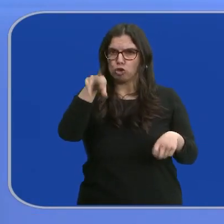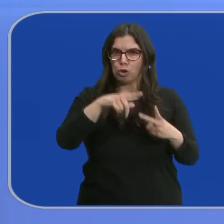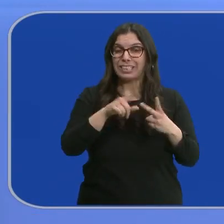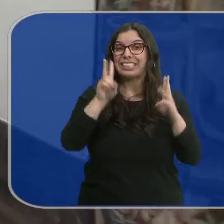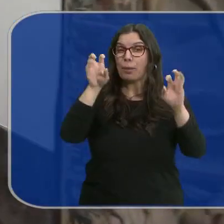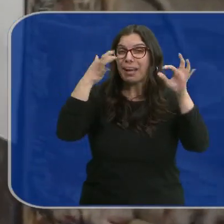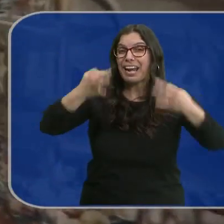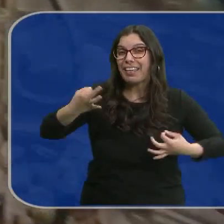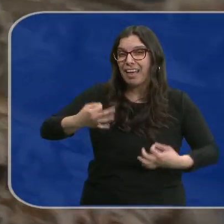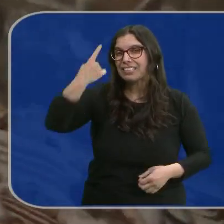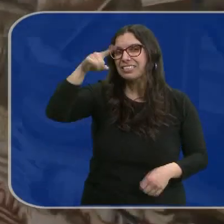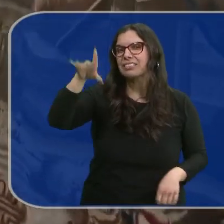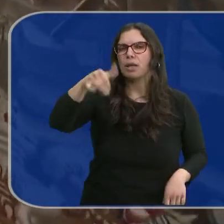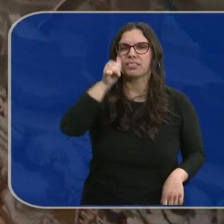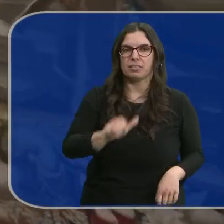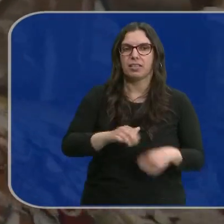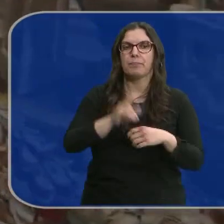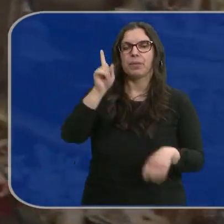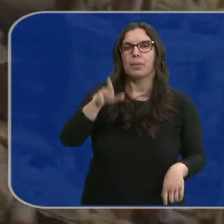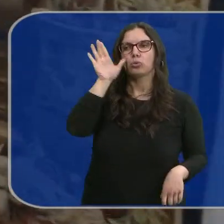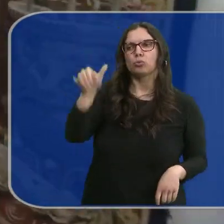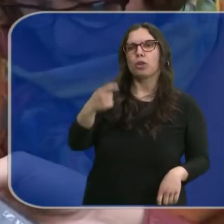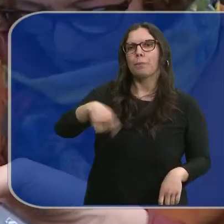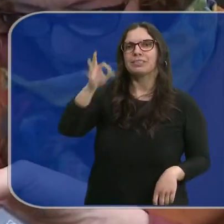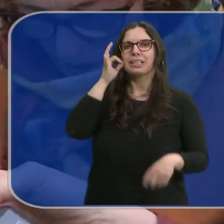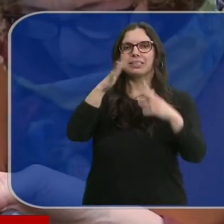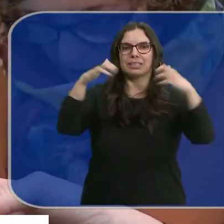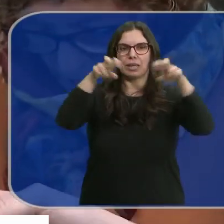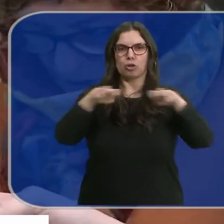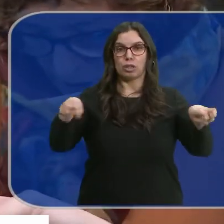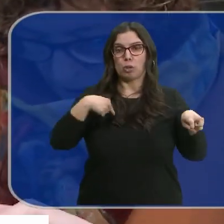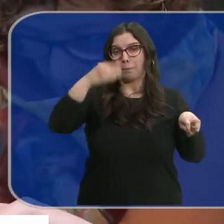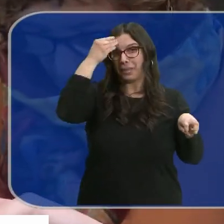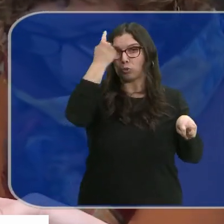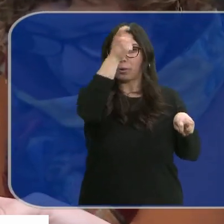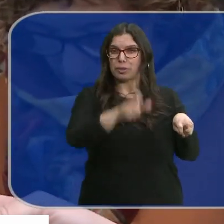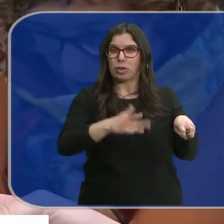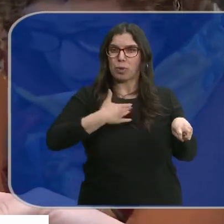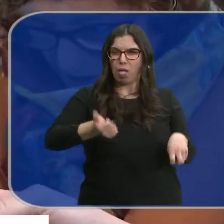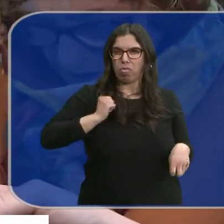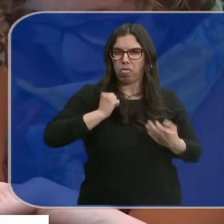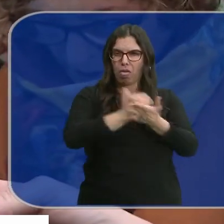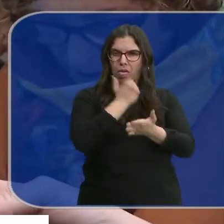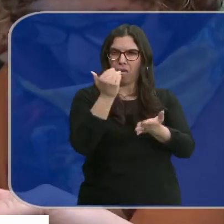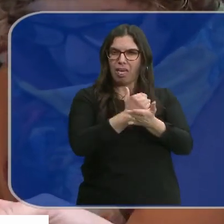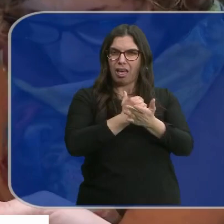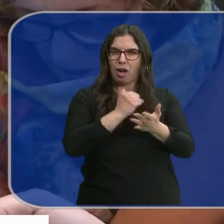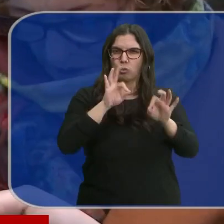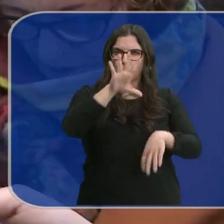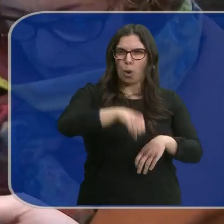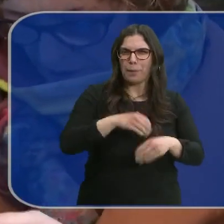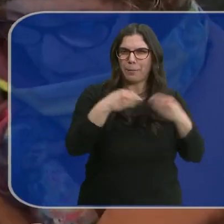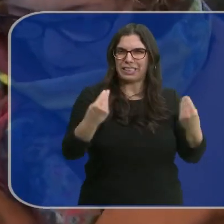caso Sánchez. También hoy hemos escuchado a la presidenta del Congreso. Me da asco pensar que alguien se pudiera lucrar de la